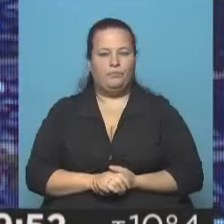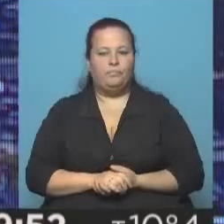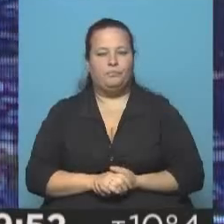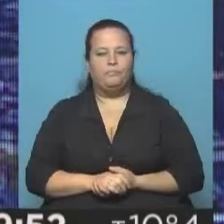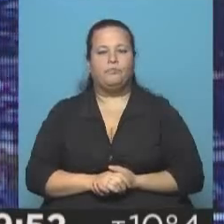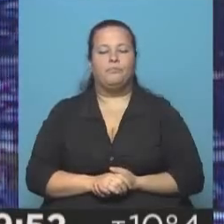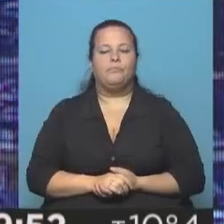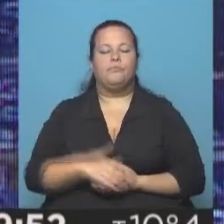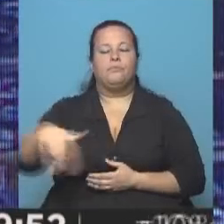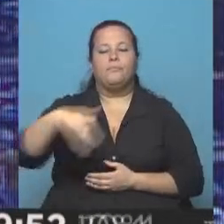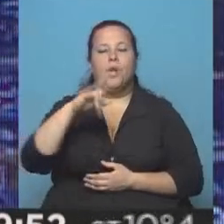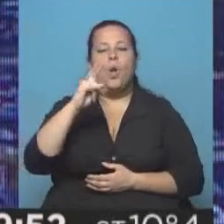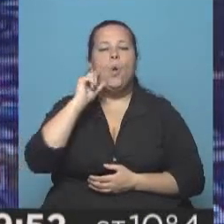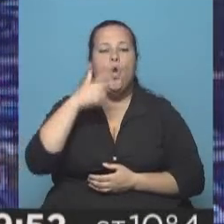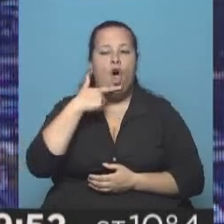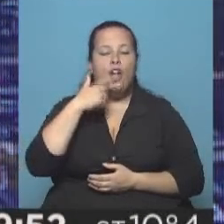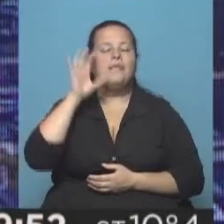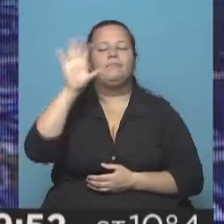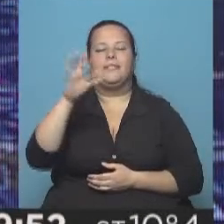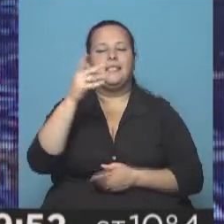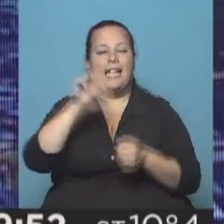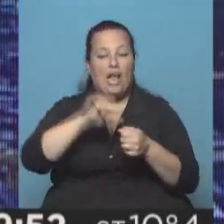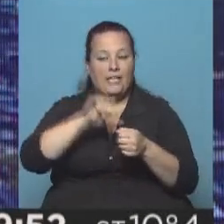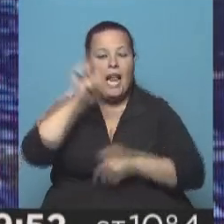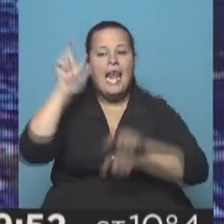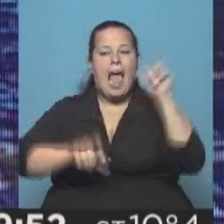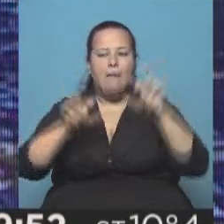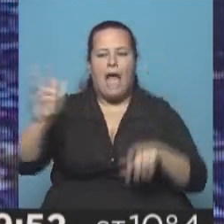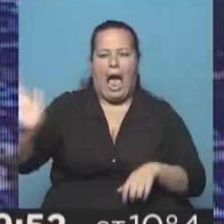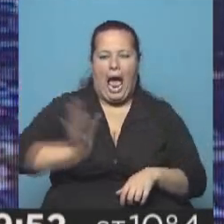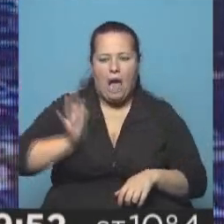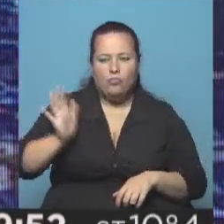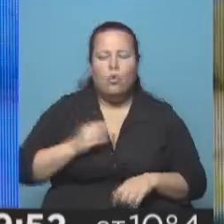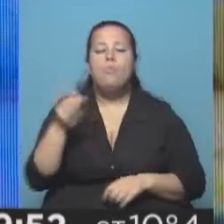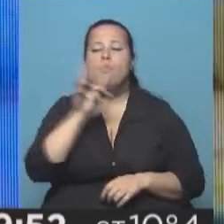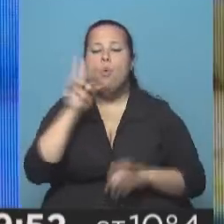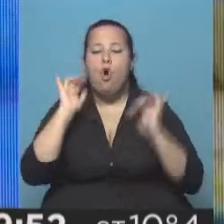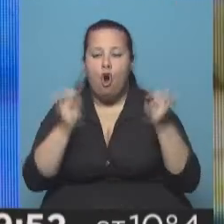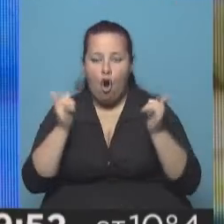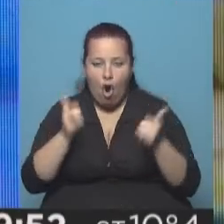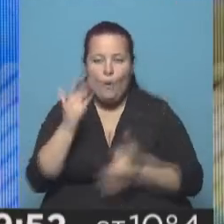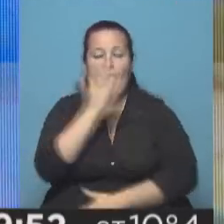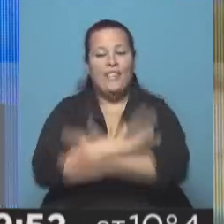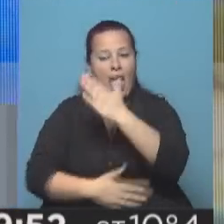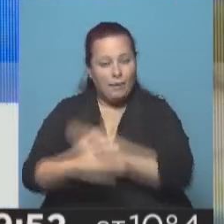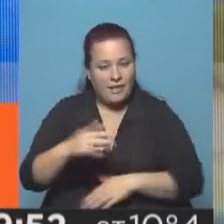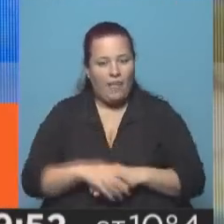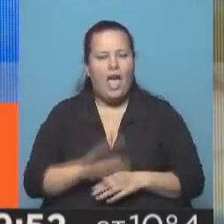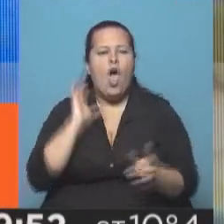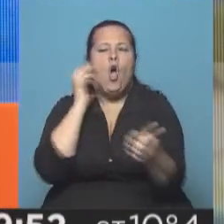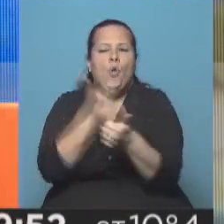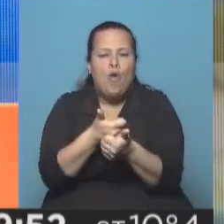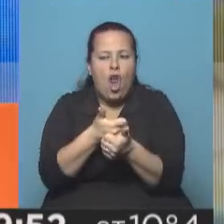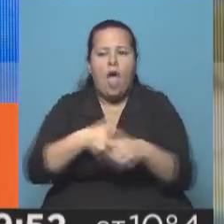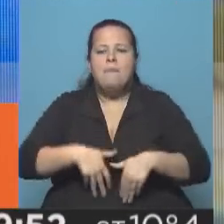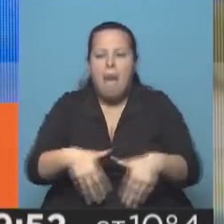En Lugones, provincia de Santiago del Estero, la gente está horrorizada porque una joven discapacitada fue violada